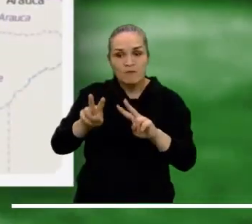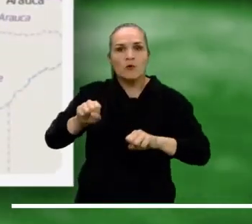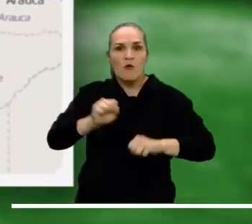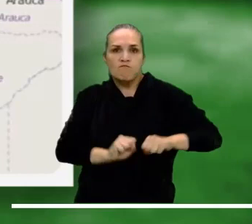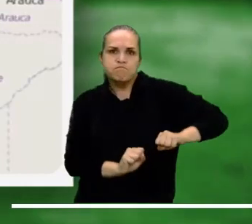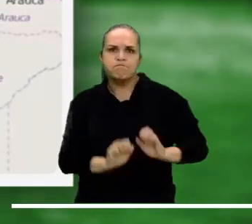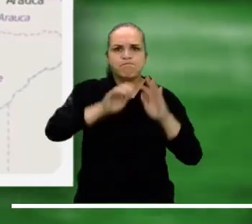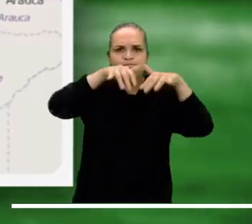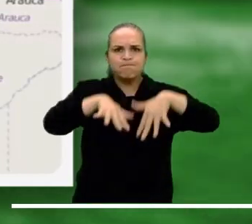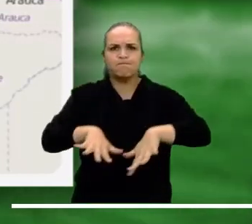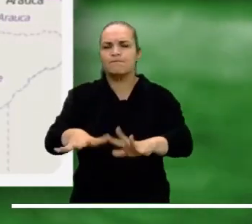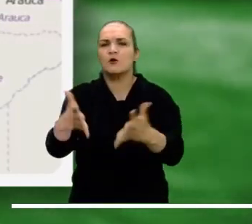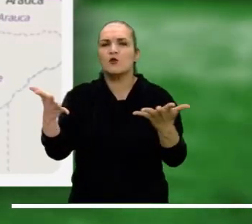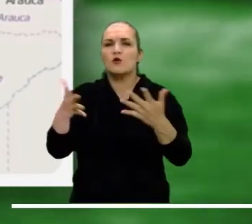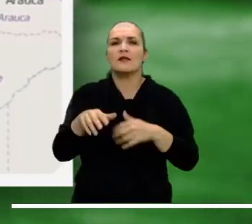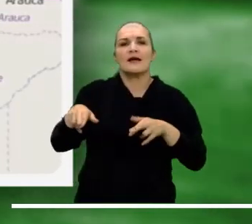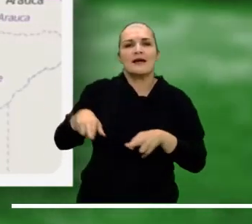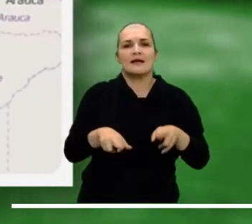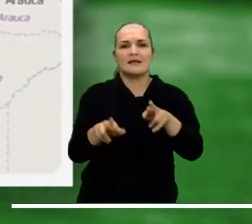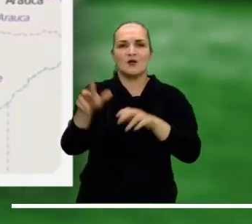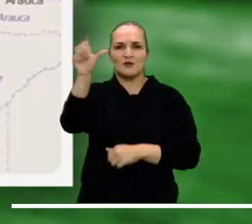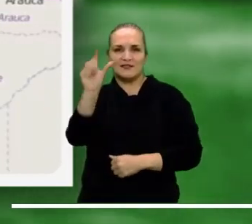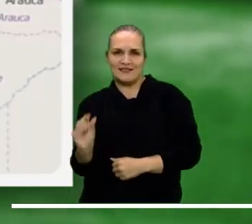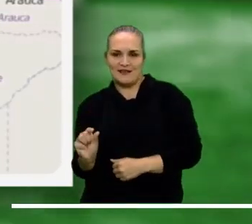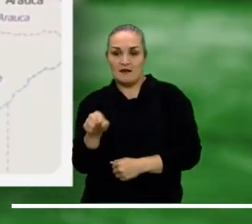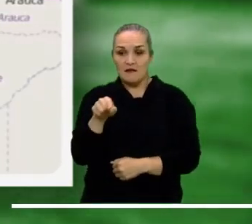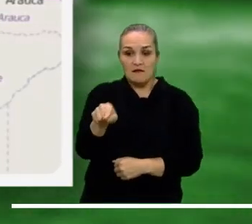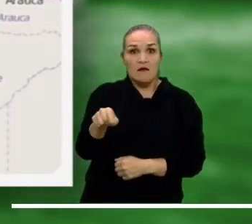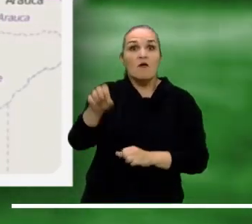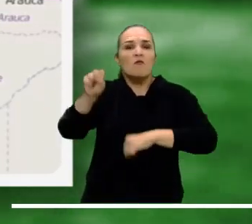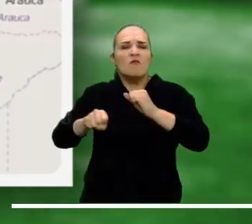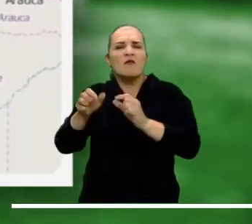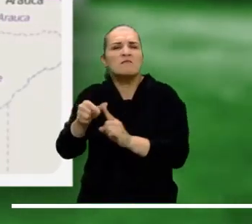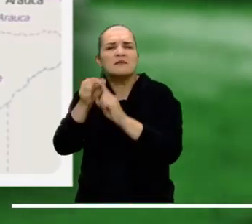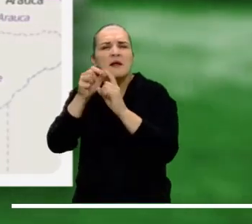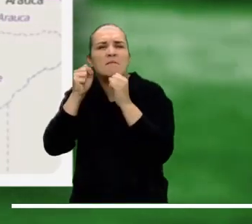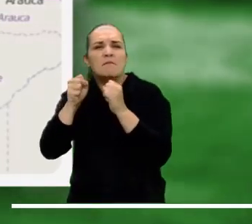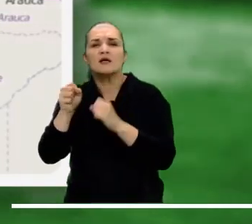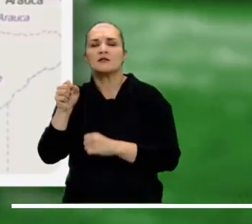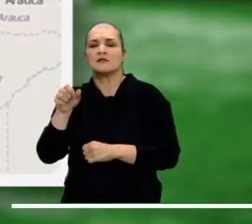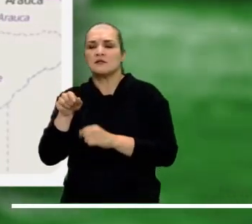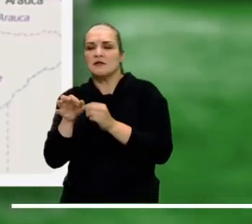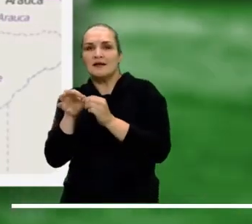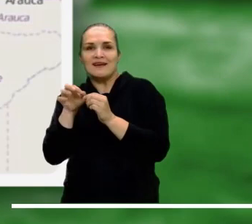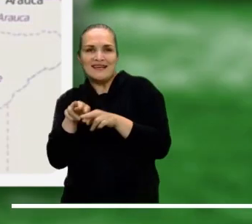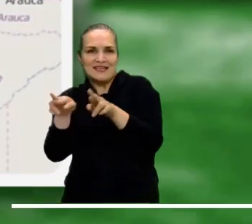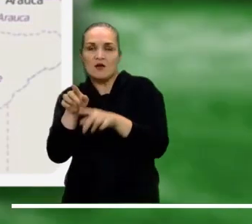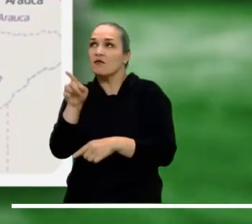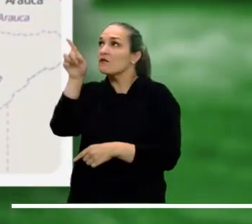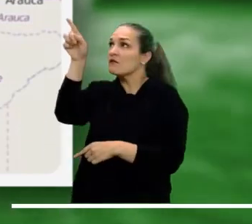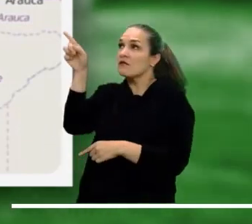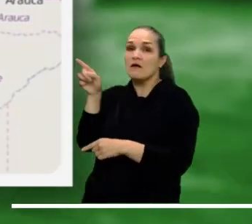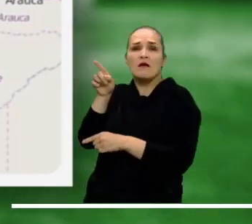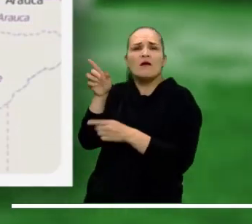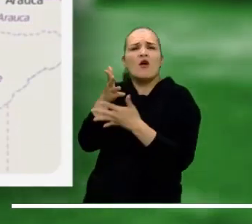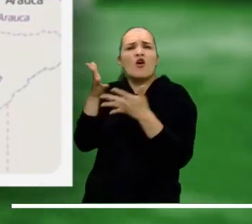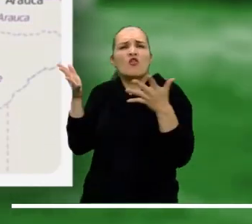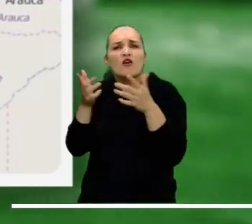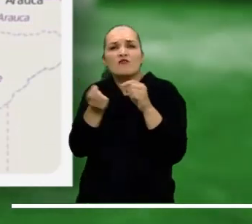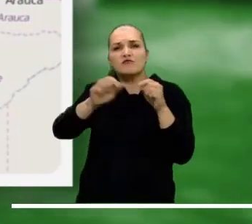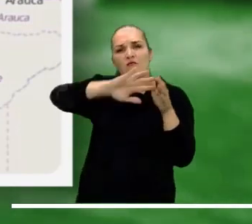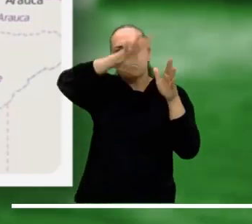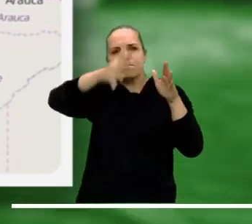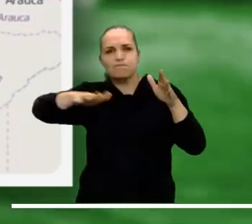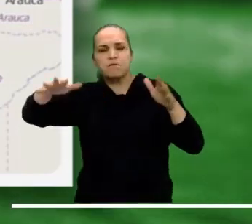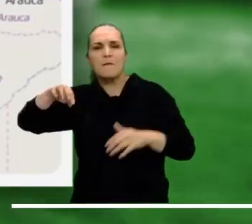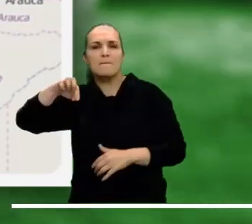Alerta roja por alta probabilidad de crecientes en la cuenca media del río Cesar, especialmente en los ríos Sororía,